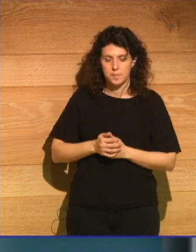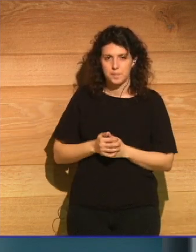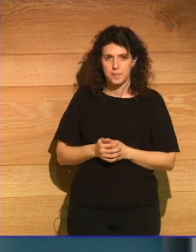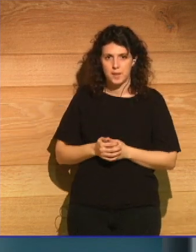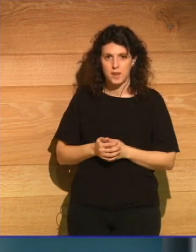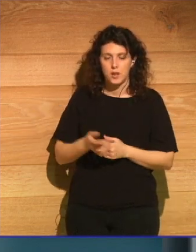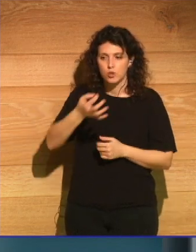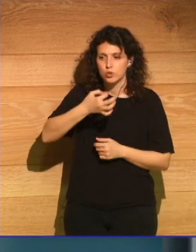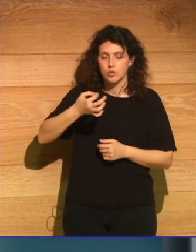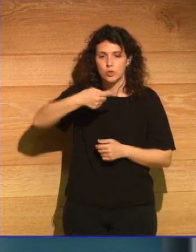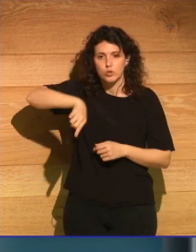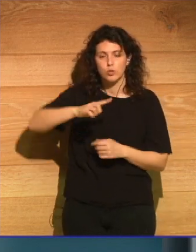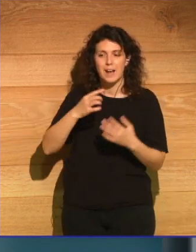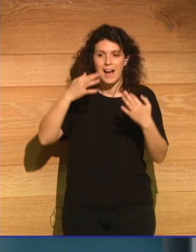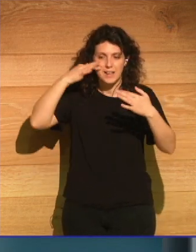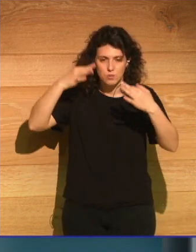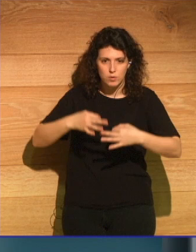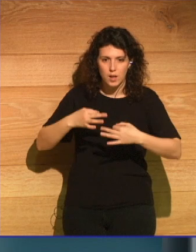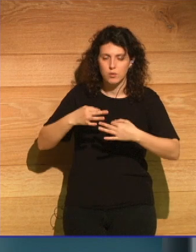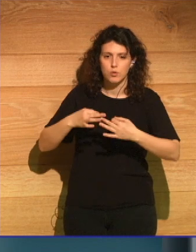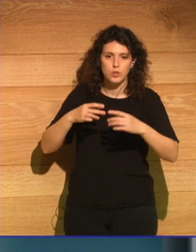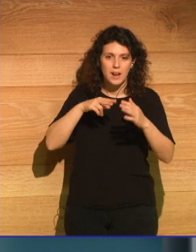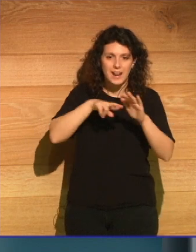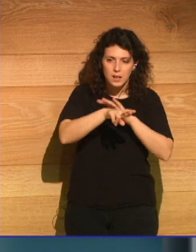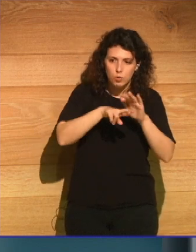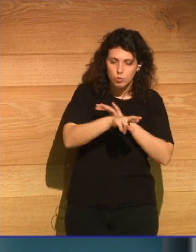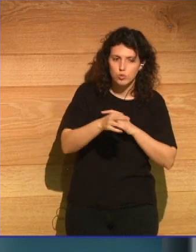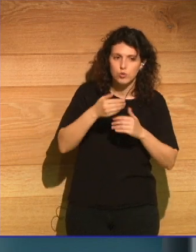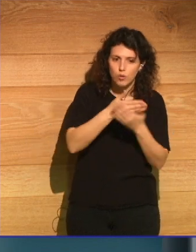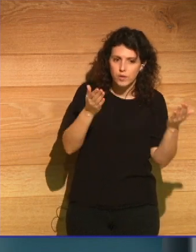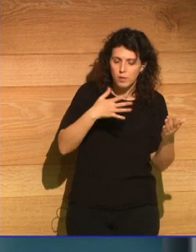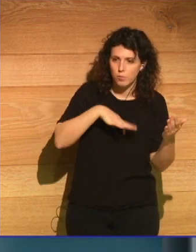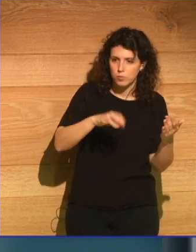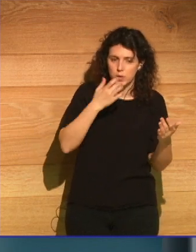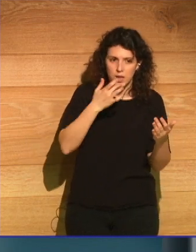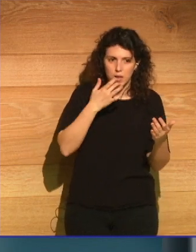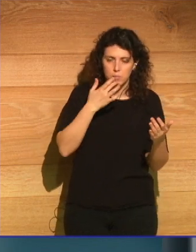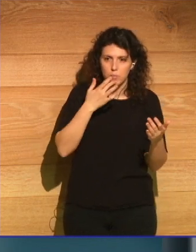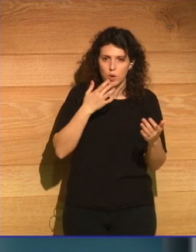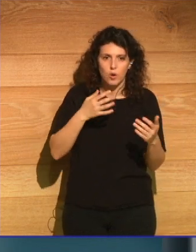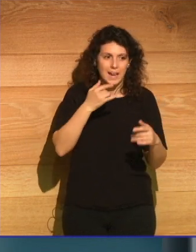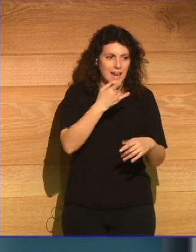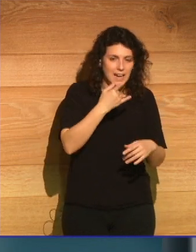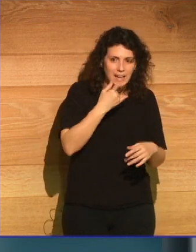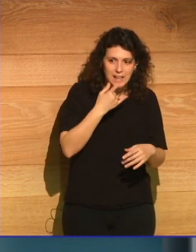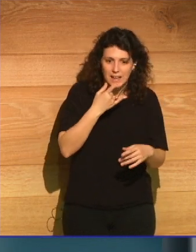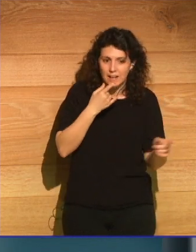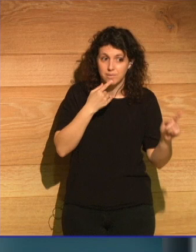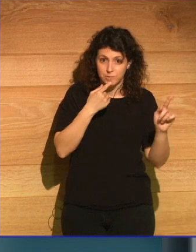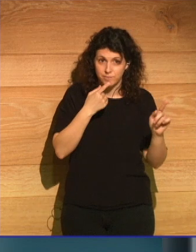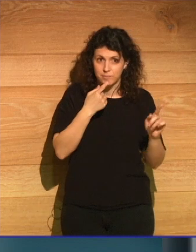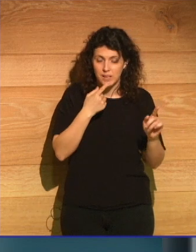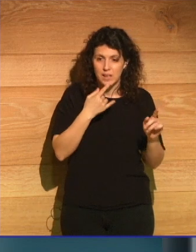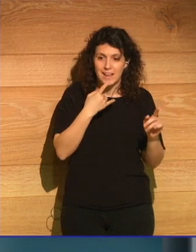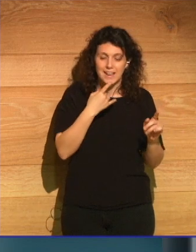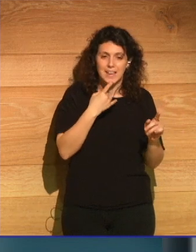de que tenemos fuentes en las que podemos confiar energéticas que nos sirvan no solamente